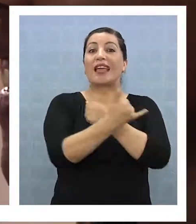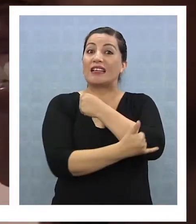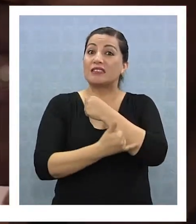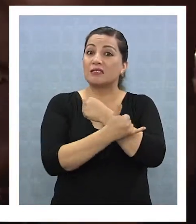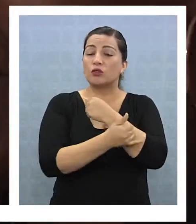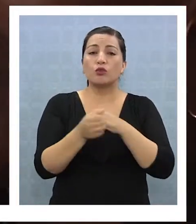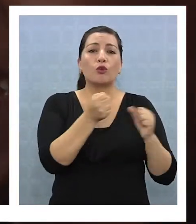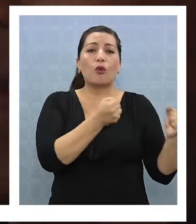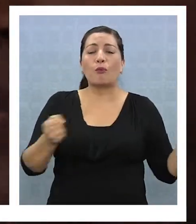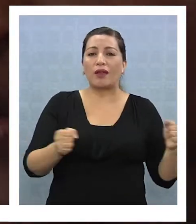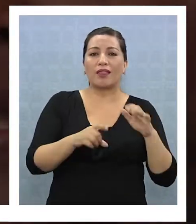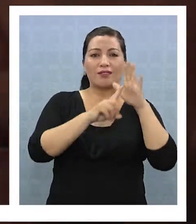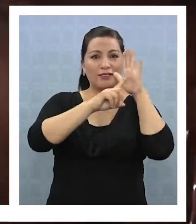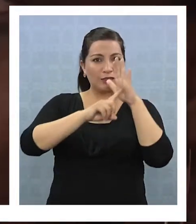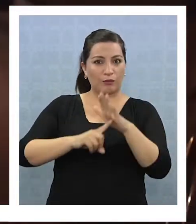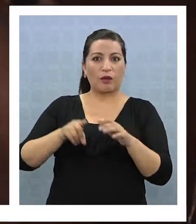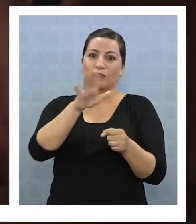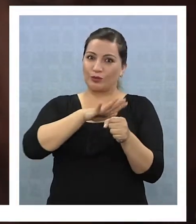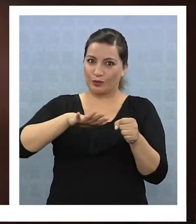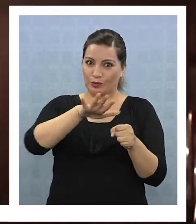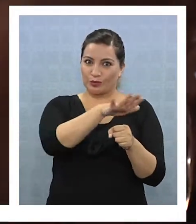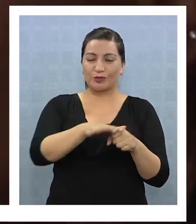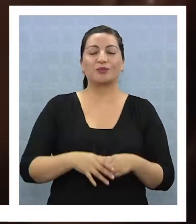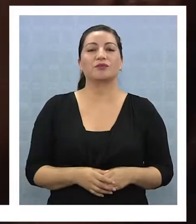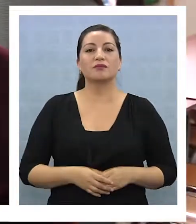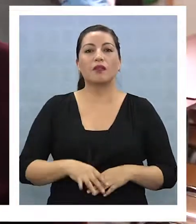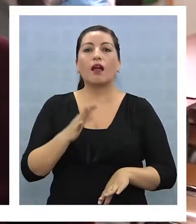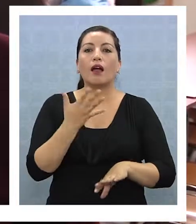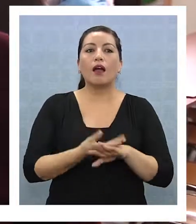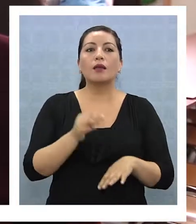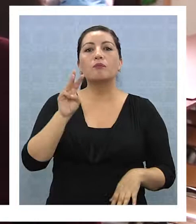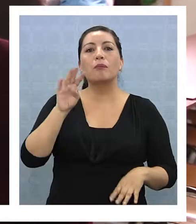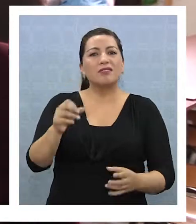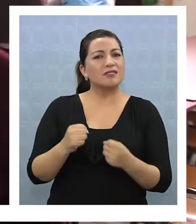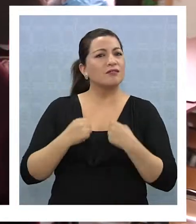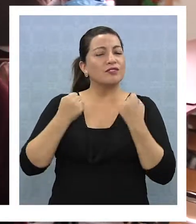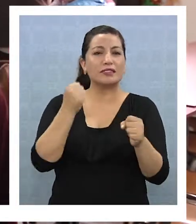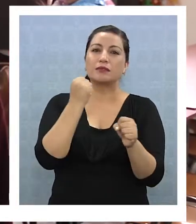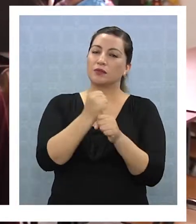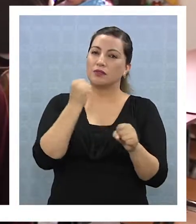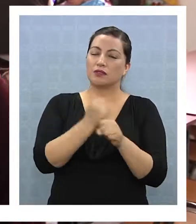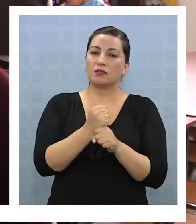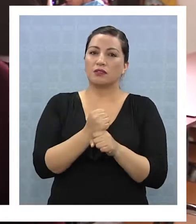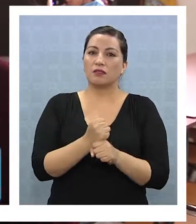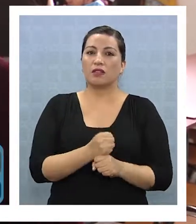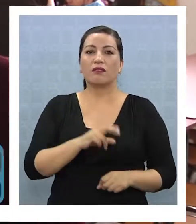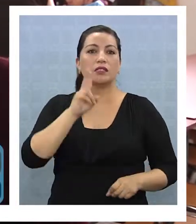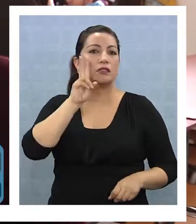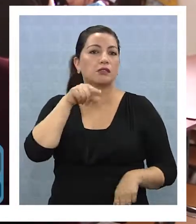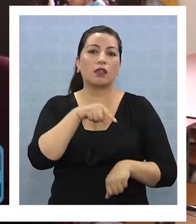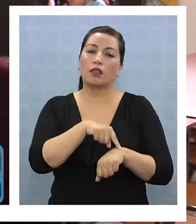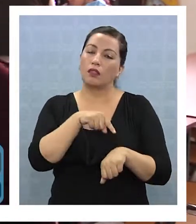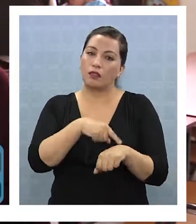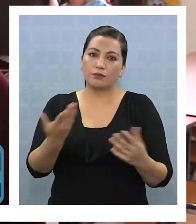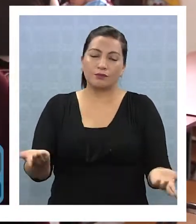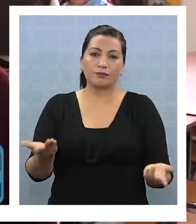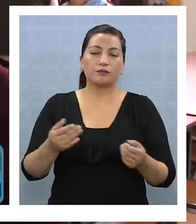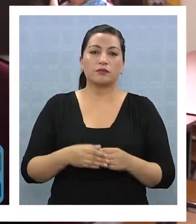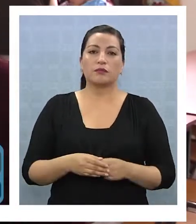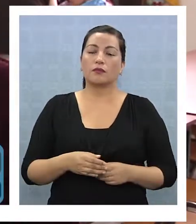discriminados por su situación. Hay mamás que se esfuerzan por trabajar y no tienen tanto tiempo, entonces